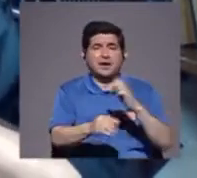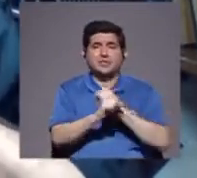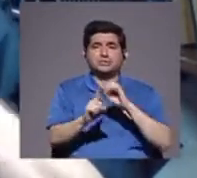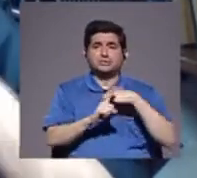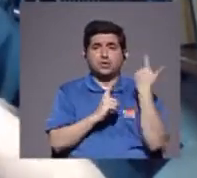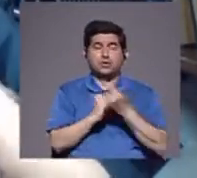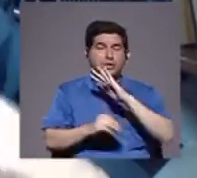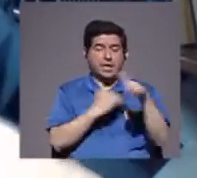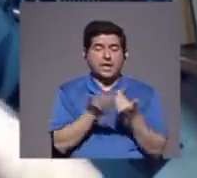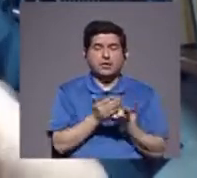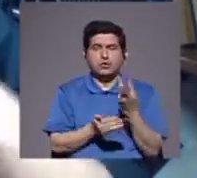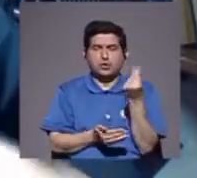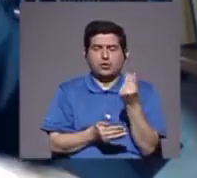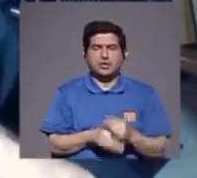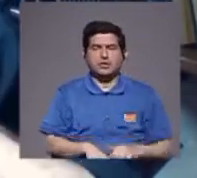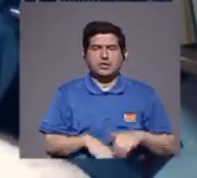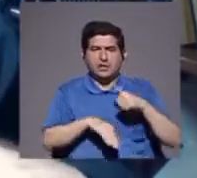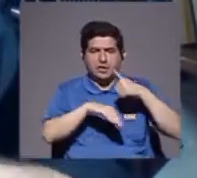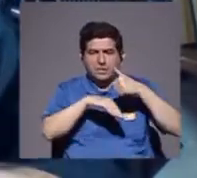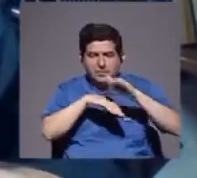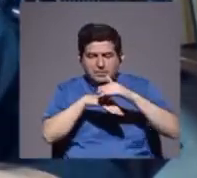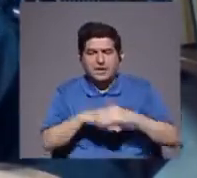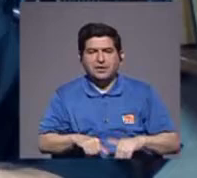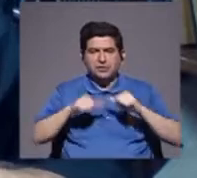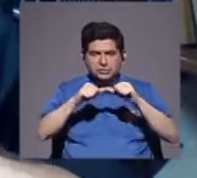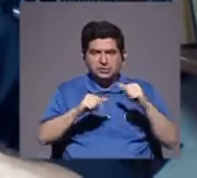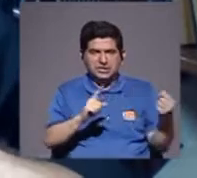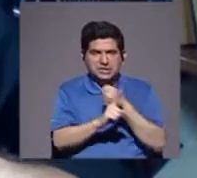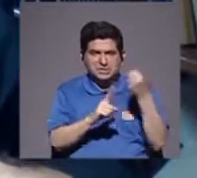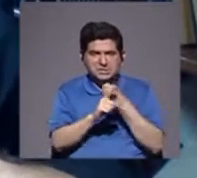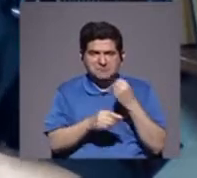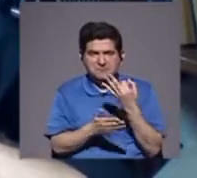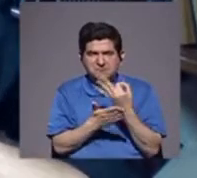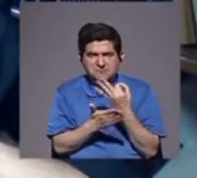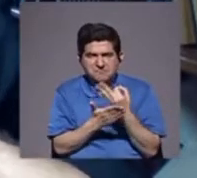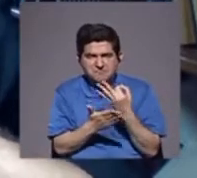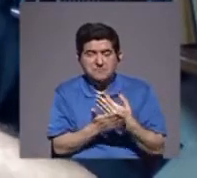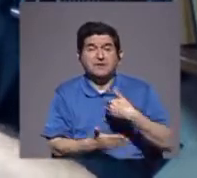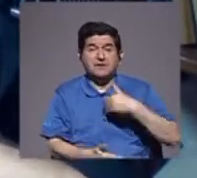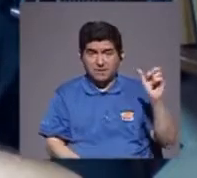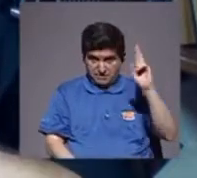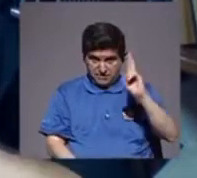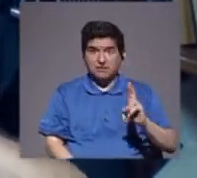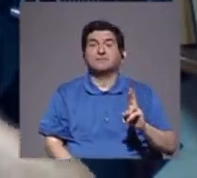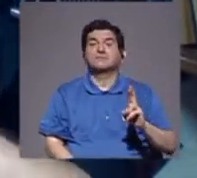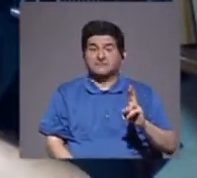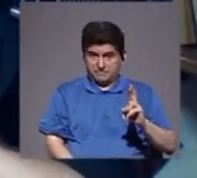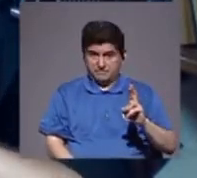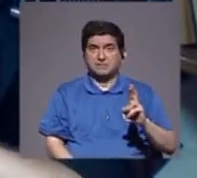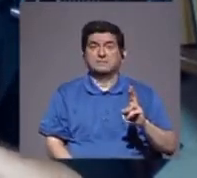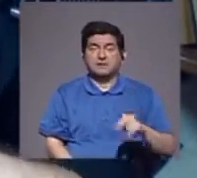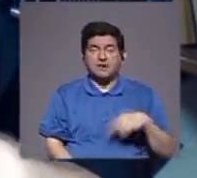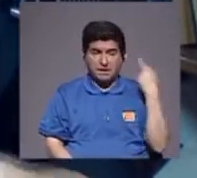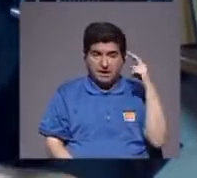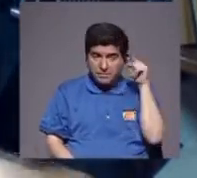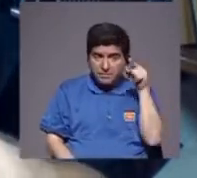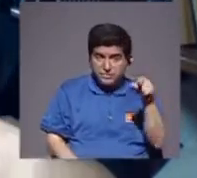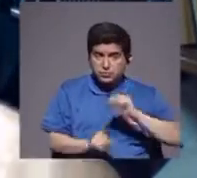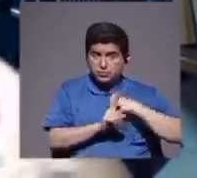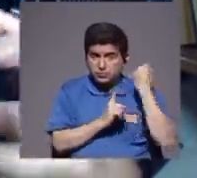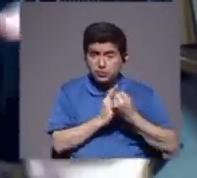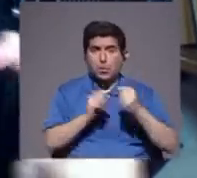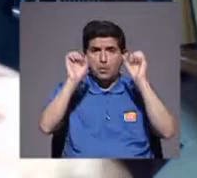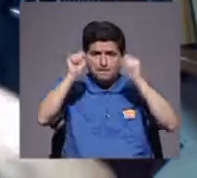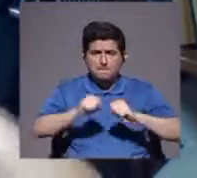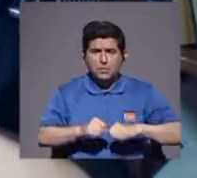que toda esa plata, va de nuevo, para seguir financiando, la violencia, que si tenemos en Costa Rica, claramente, producto de eso, si nosotros